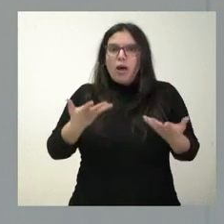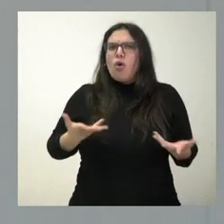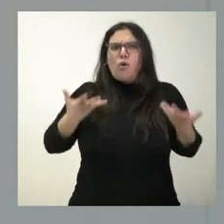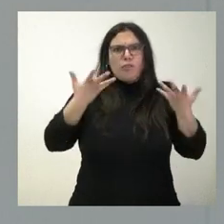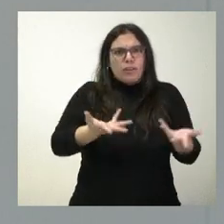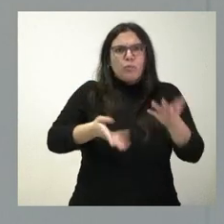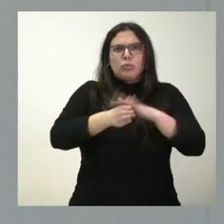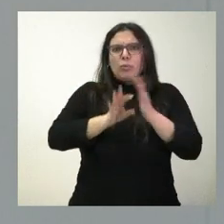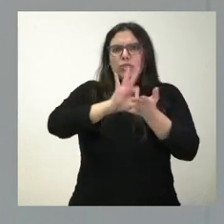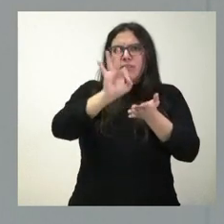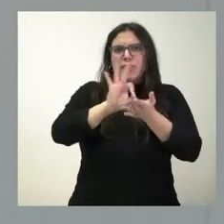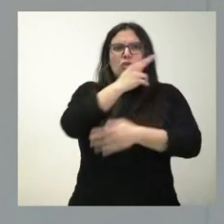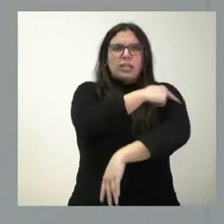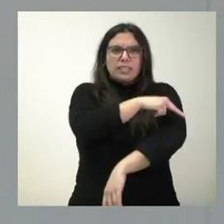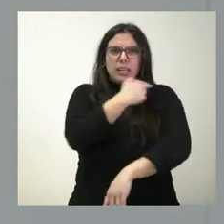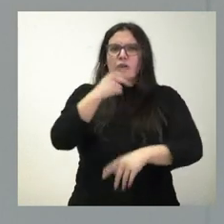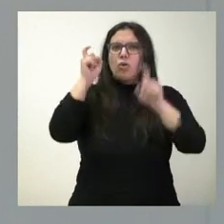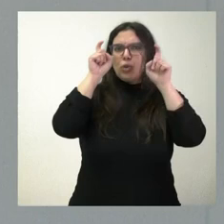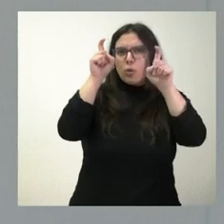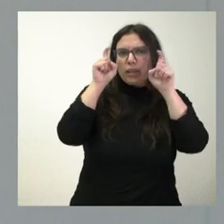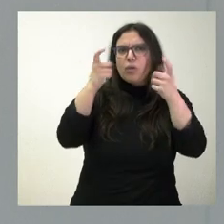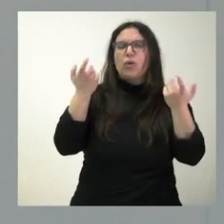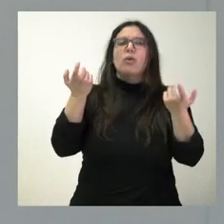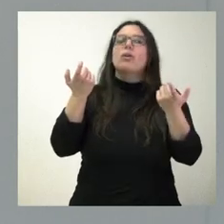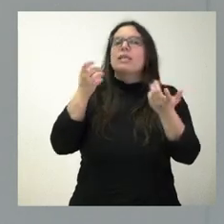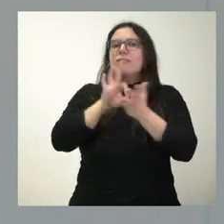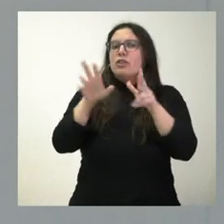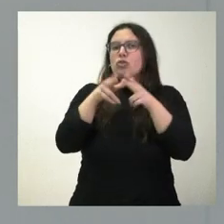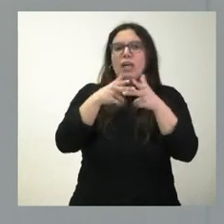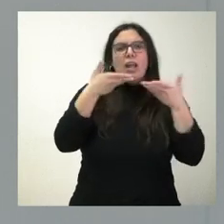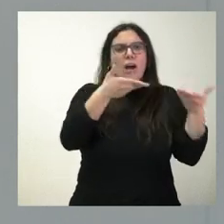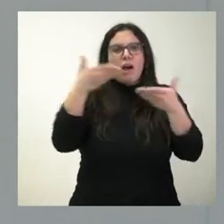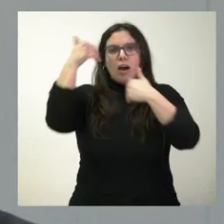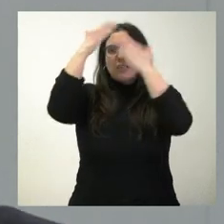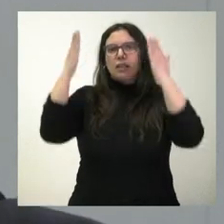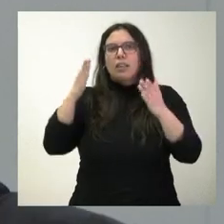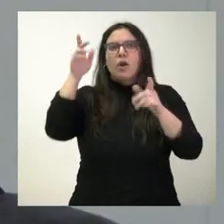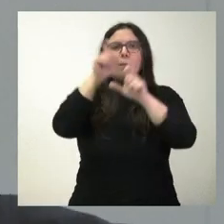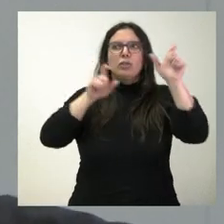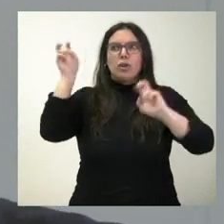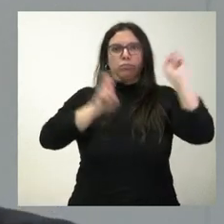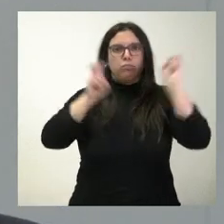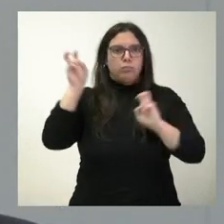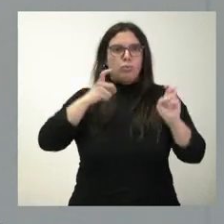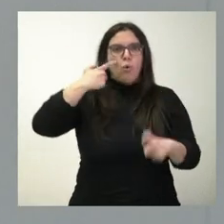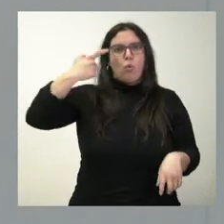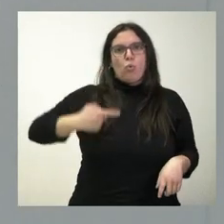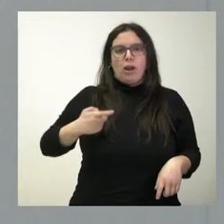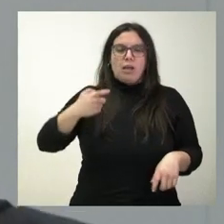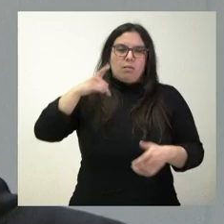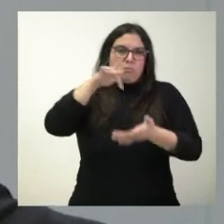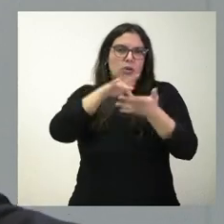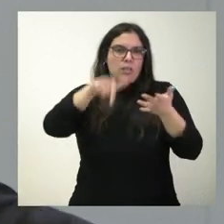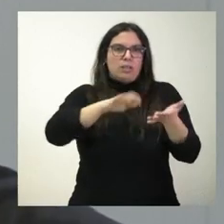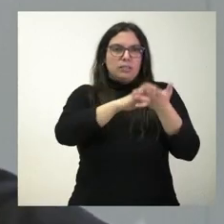servicios sanitarios, servicios educativos y servicios sociales a la comunidad ucraniana que está en